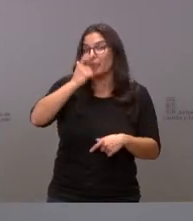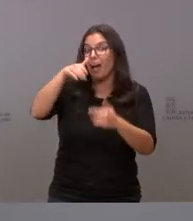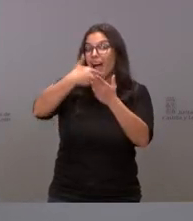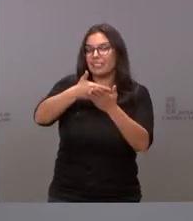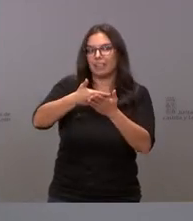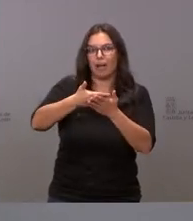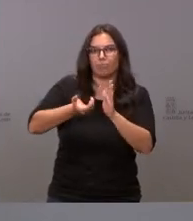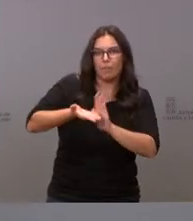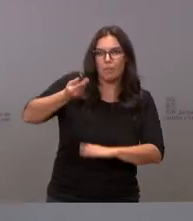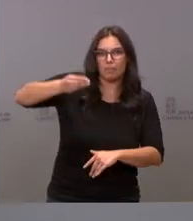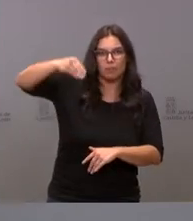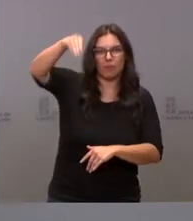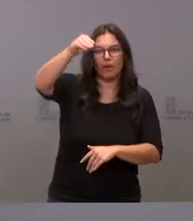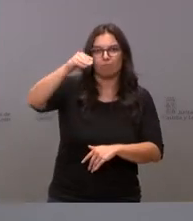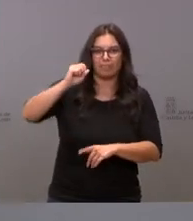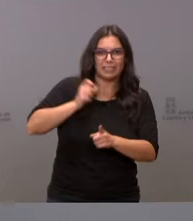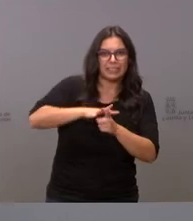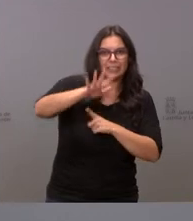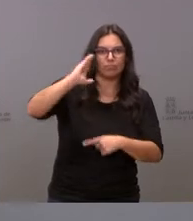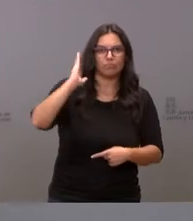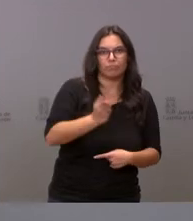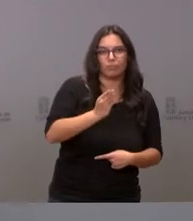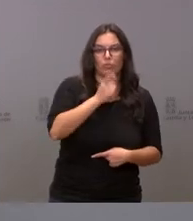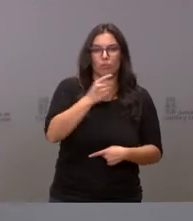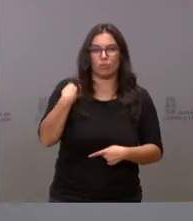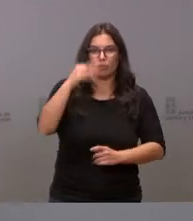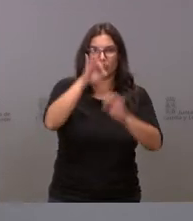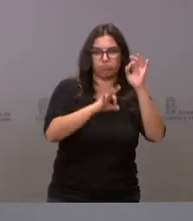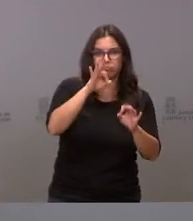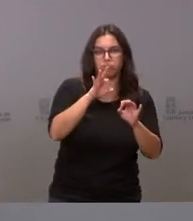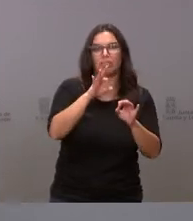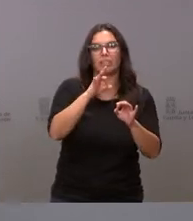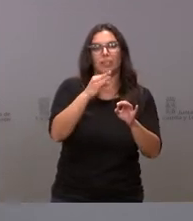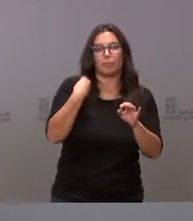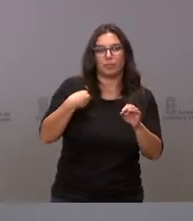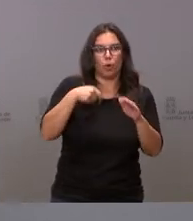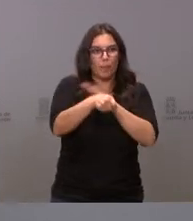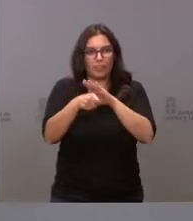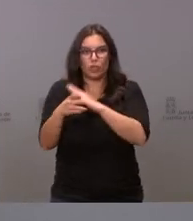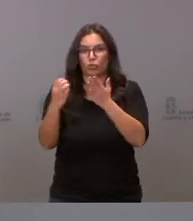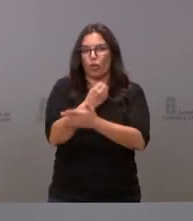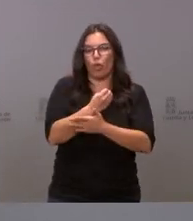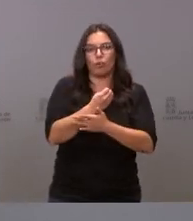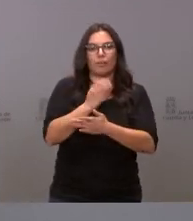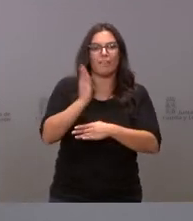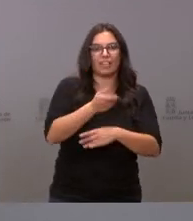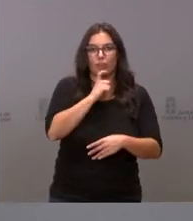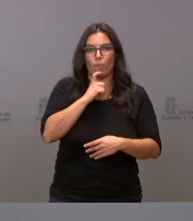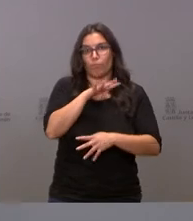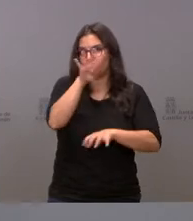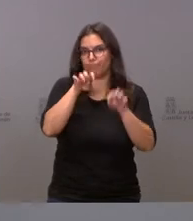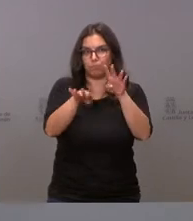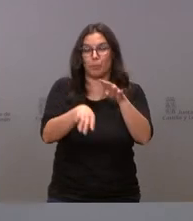y el impacto que esto pudiera tener sobre los tipos de interés y por tanto sobre los ritmos de inversión y finalmente cuestiones